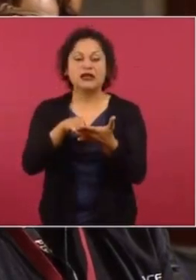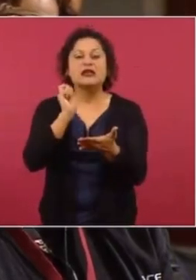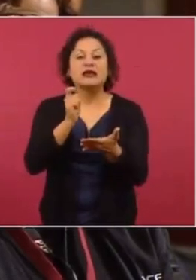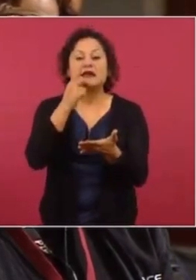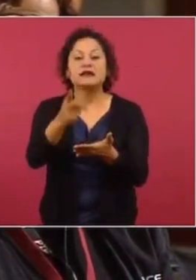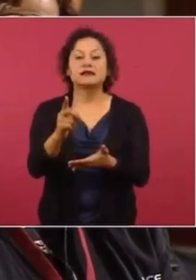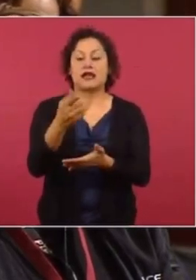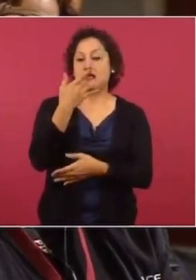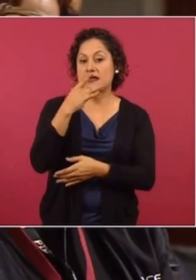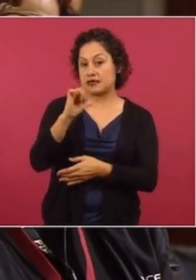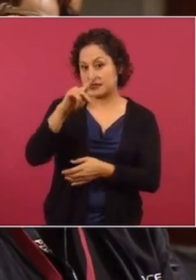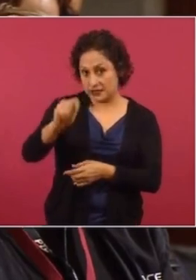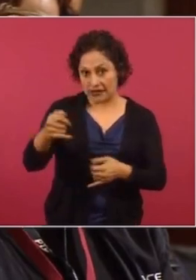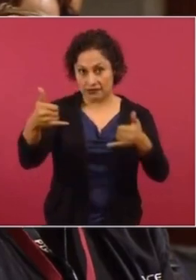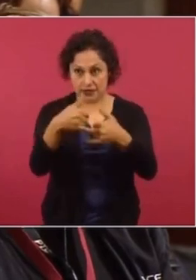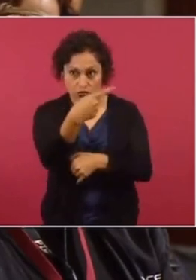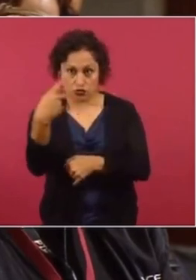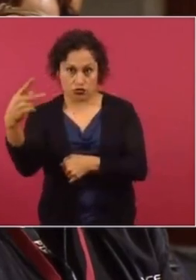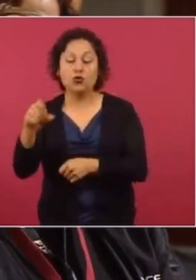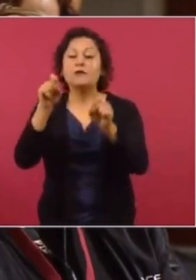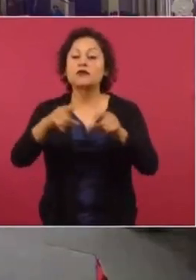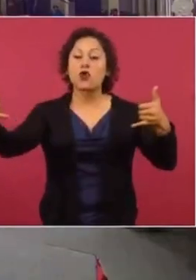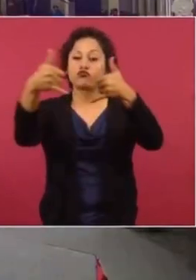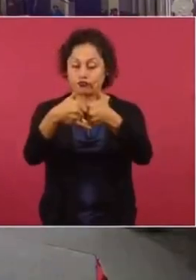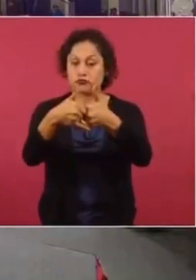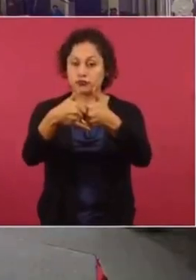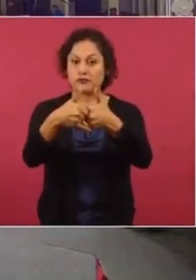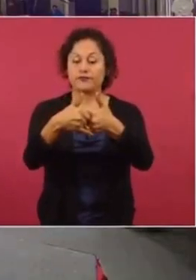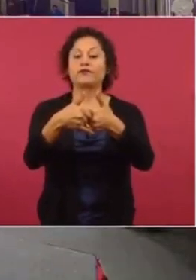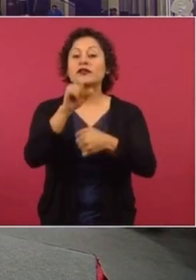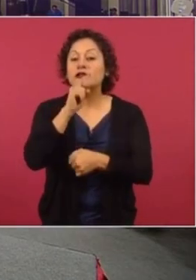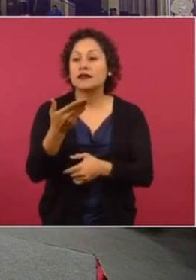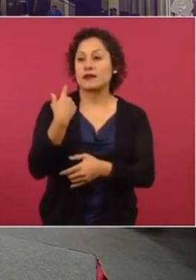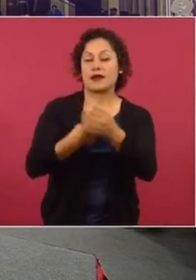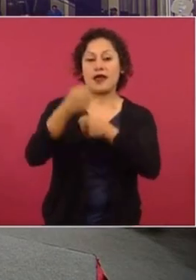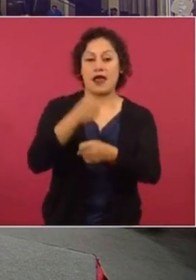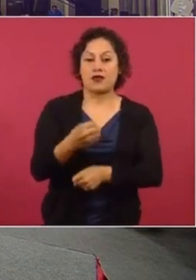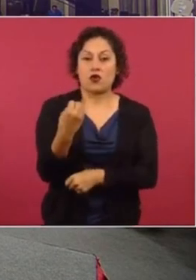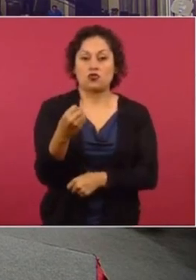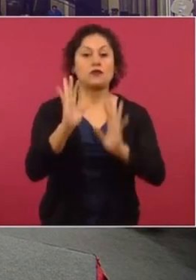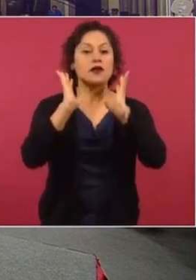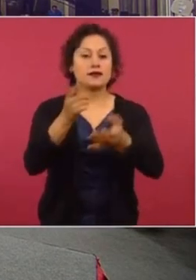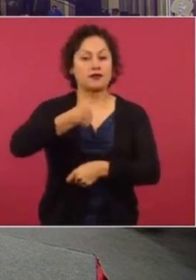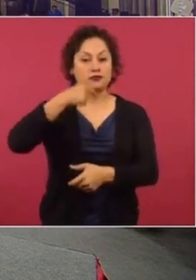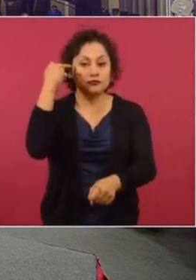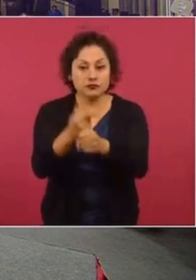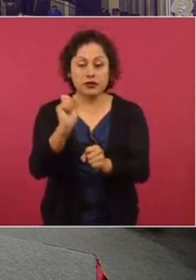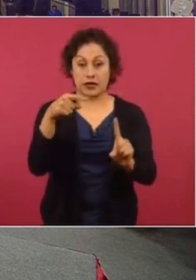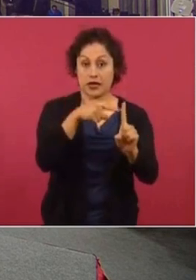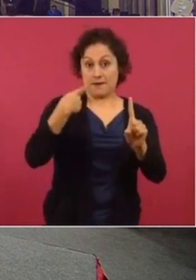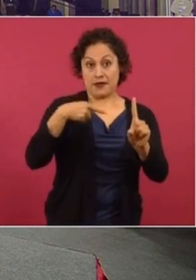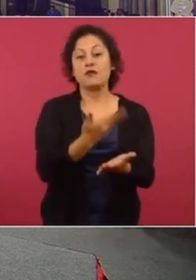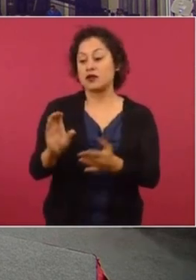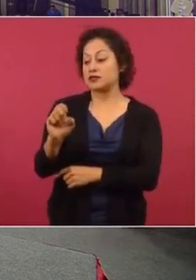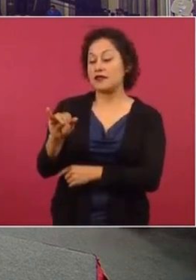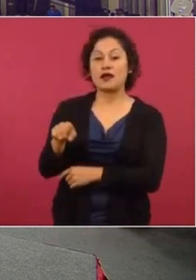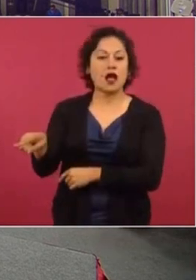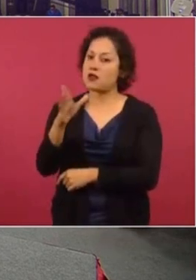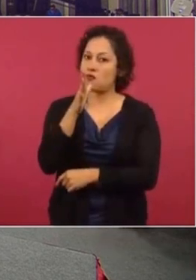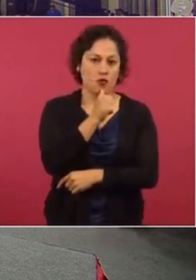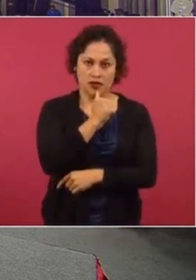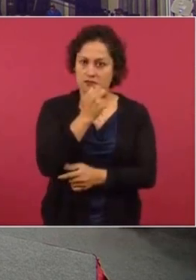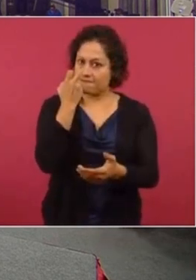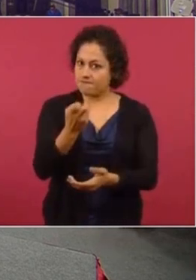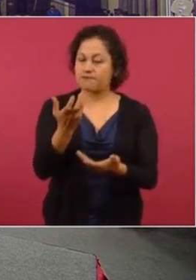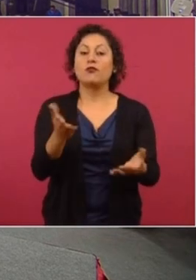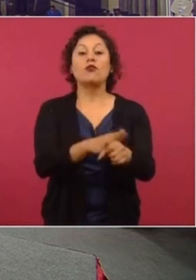en el teléfono, de llamadas telefónicas. Y además, lo que ya habíamos confirmado también en octubre del año pasado, es el teléfono de este defensor fue infectado con pedazos. Aquí la